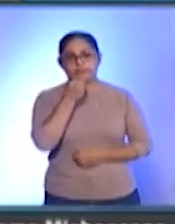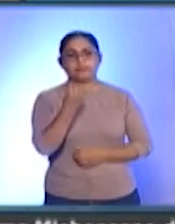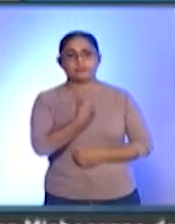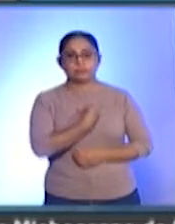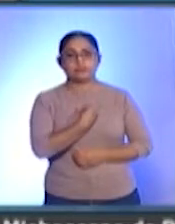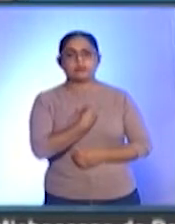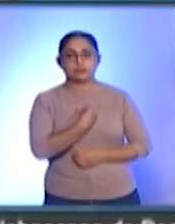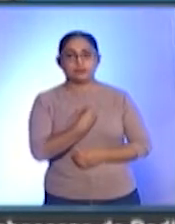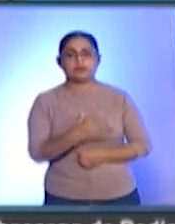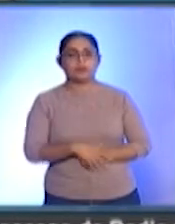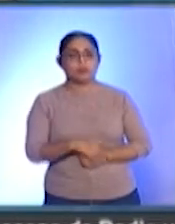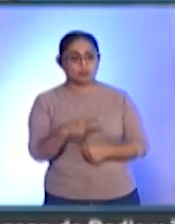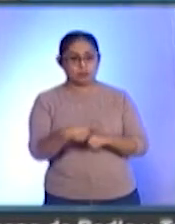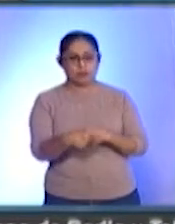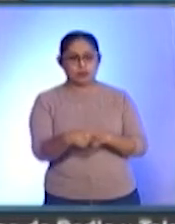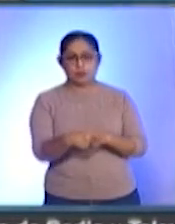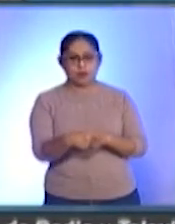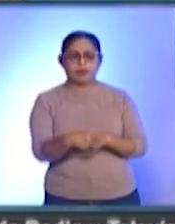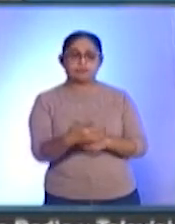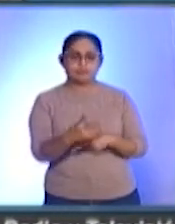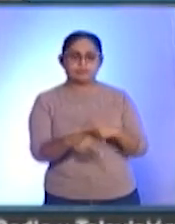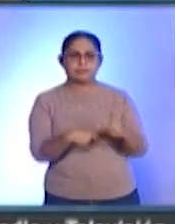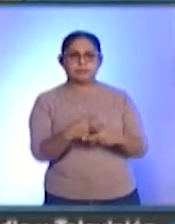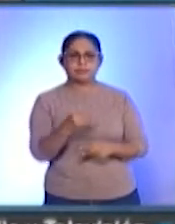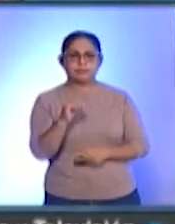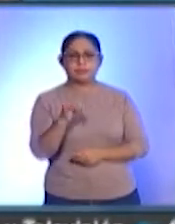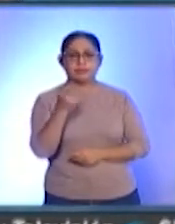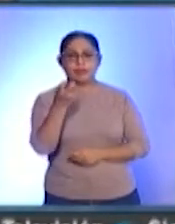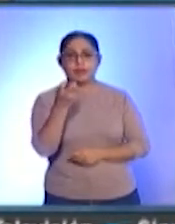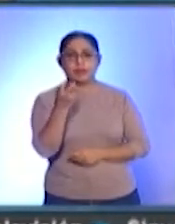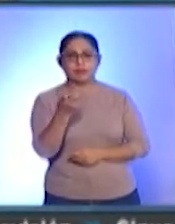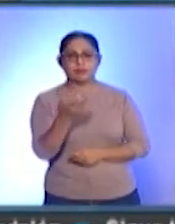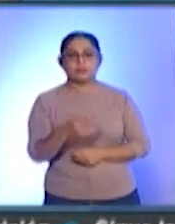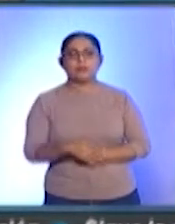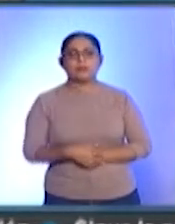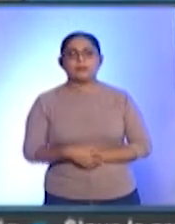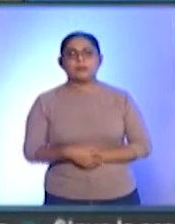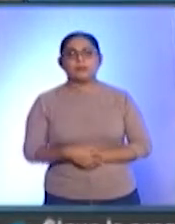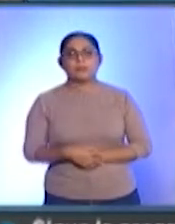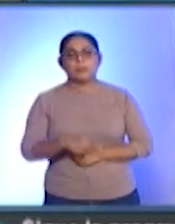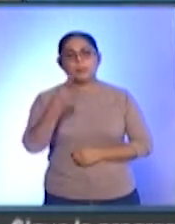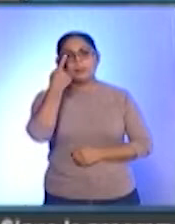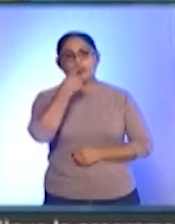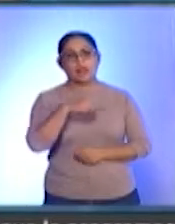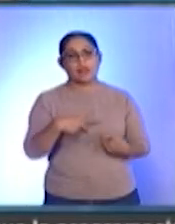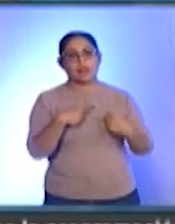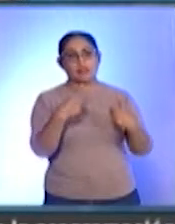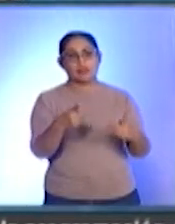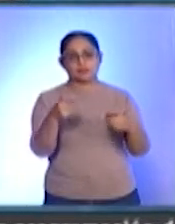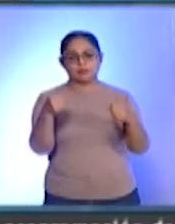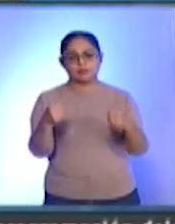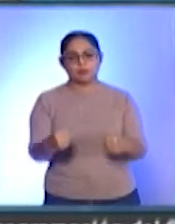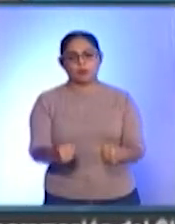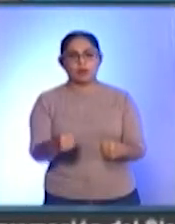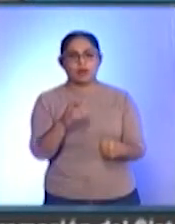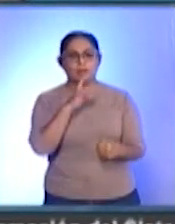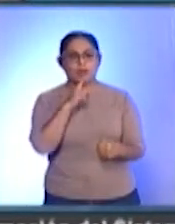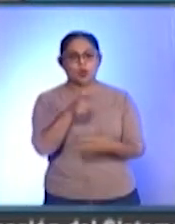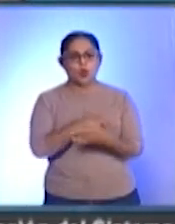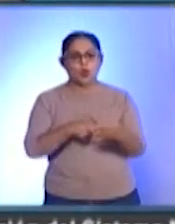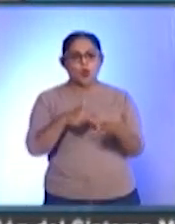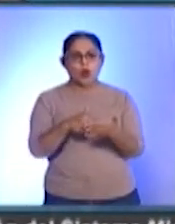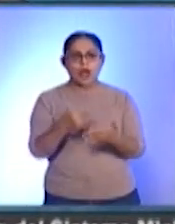tengamos un riesgo y estos protocolos precisamente es a lo que aspiran a tener garantías de que estará en un espacio